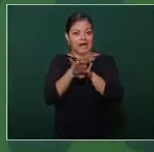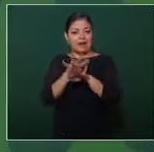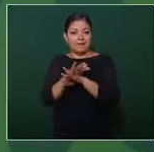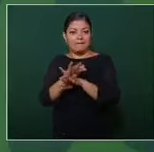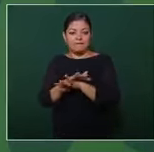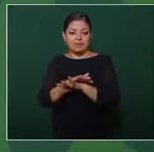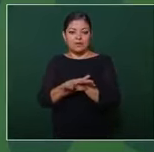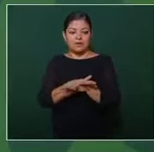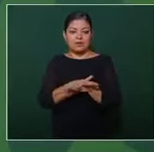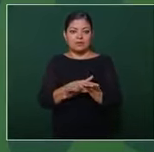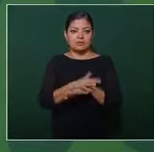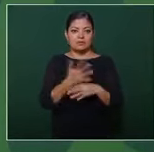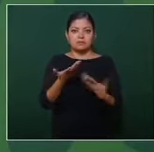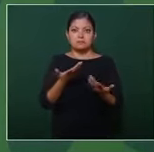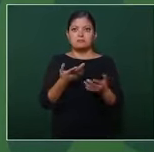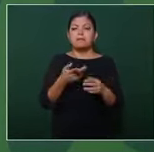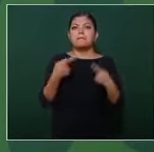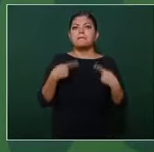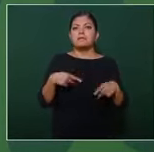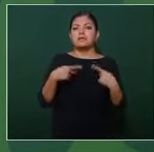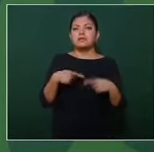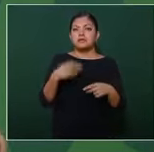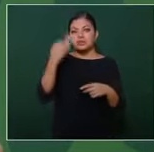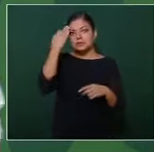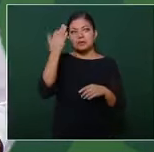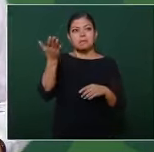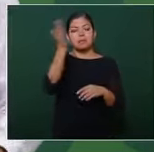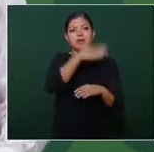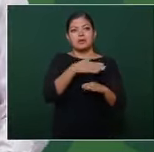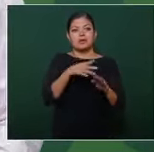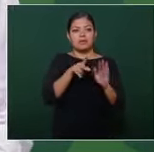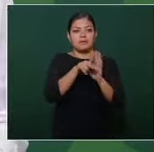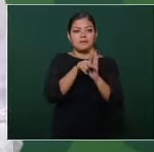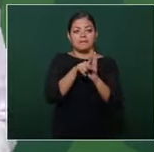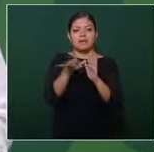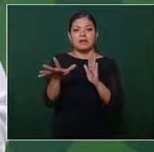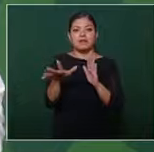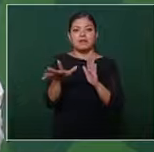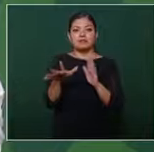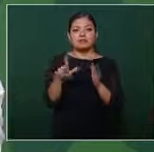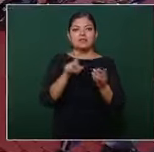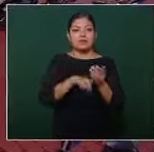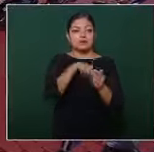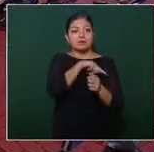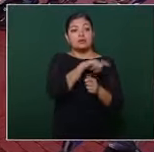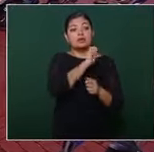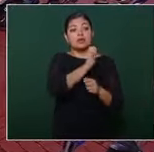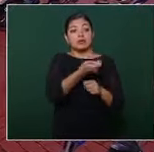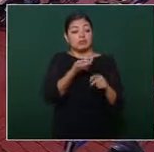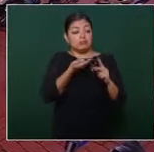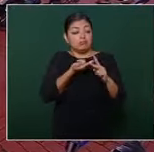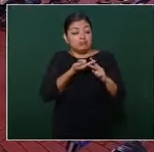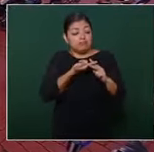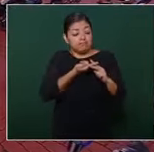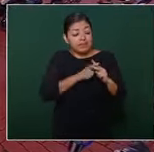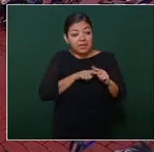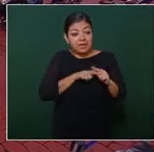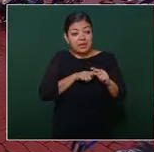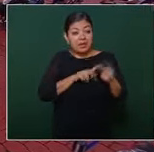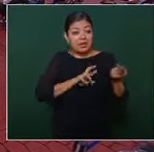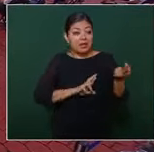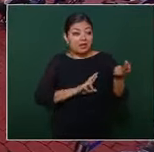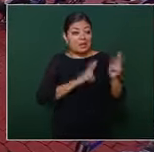el periodismo que fue precursor de la revolución